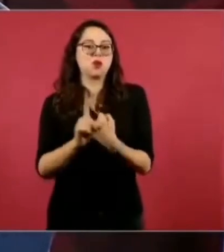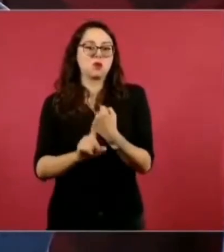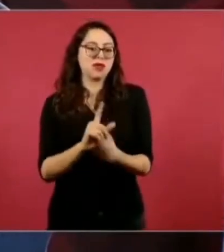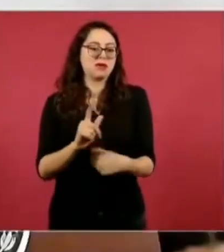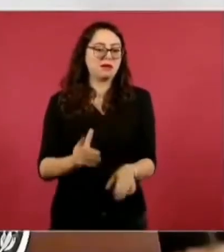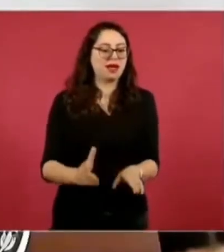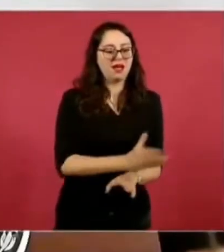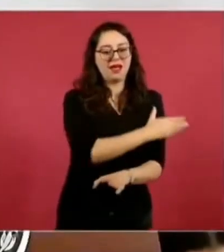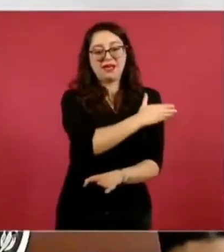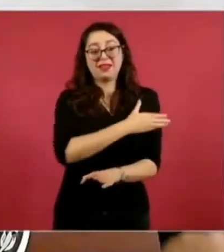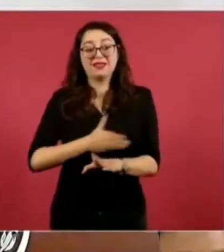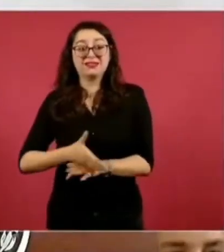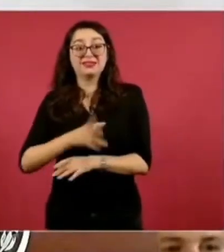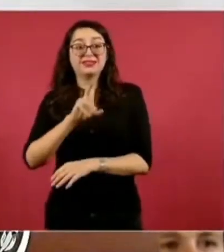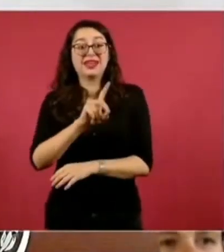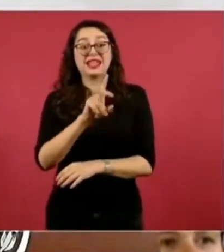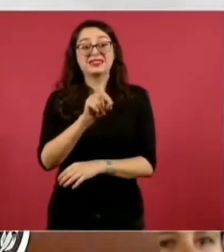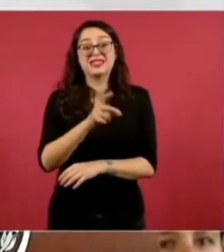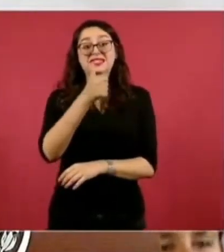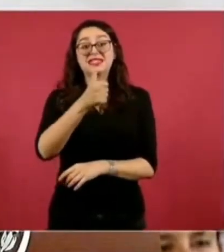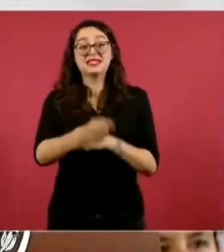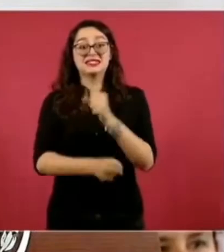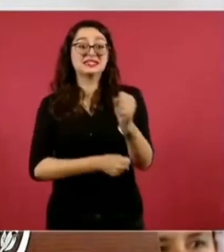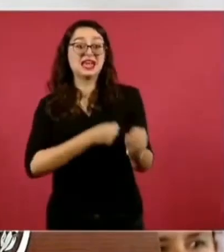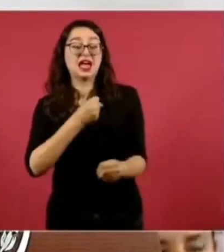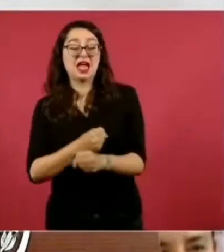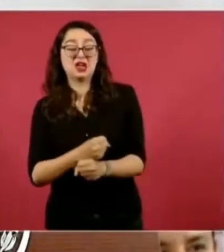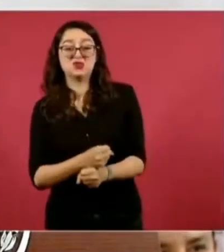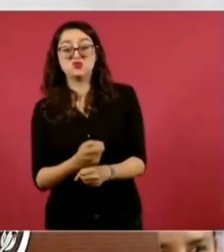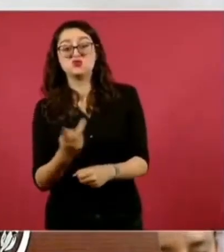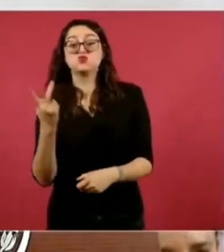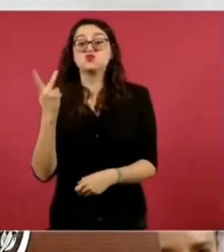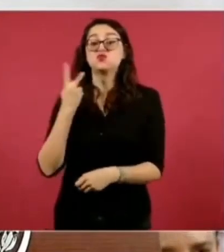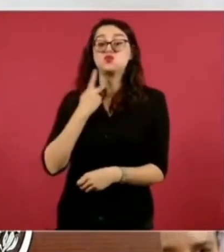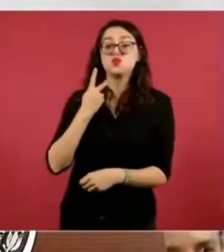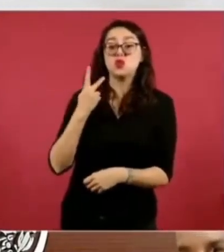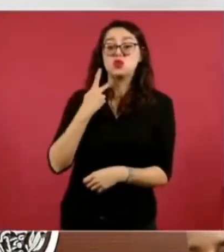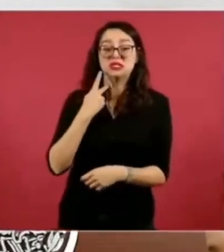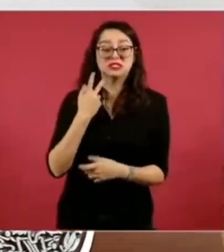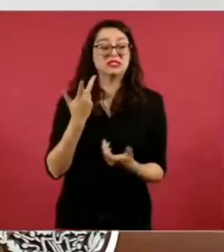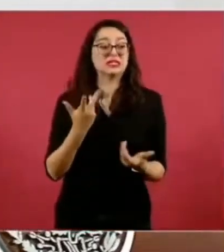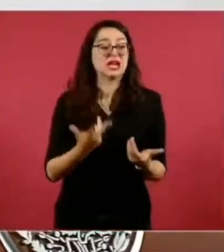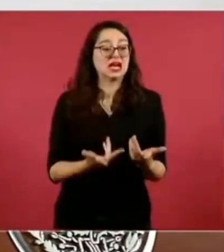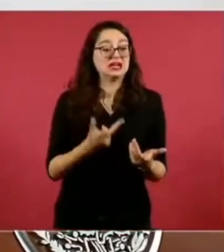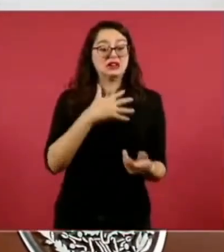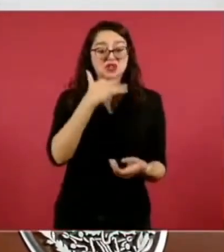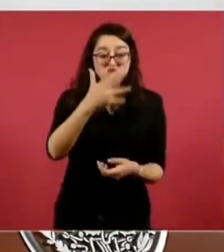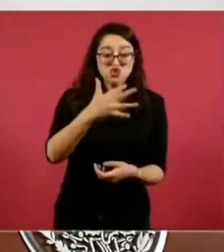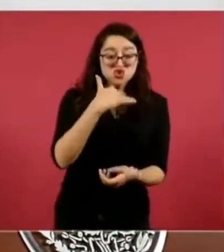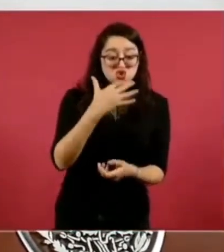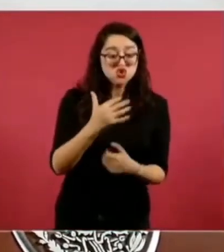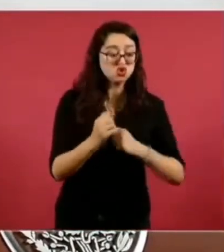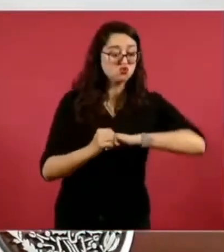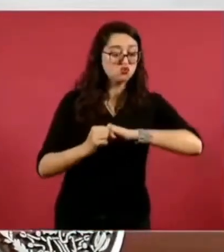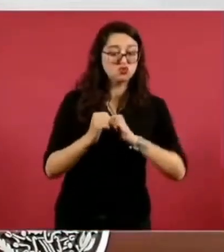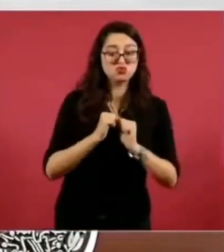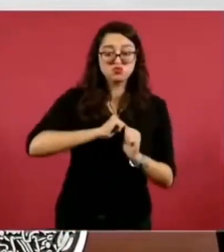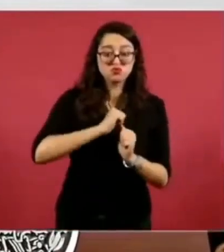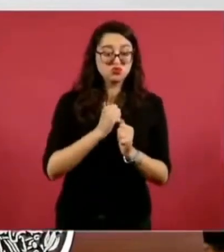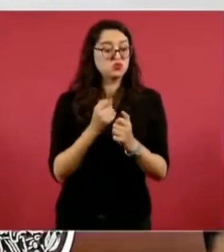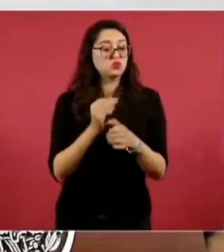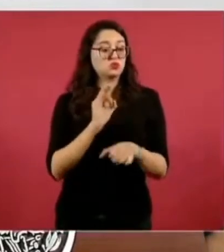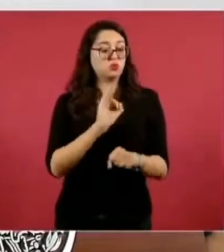predominio de una política de influyentismo, de corrupción,